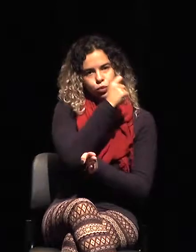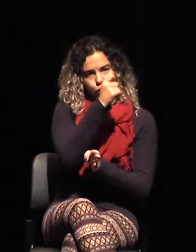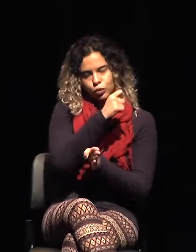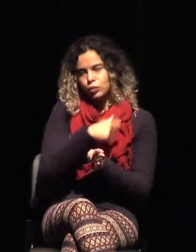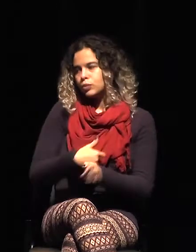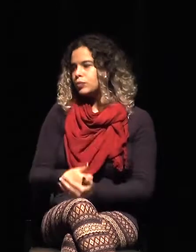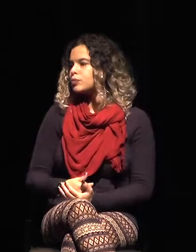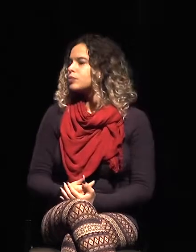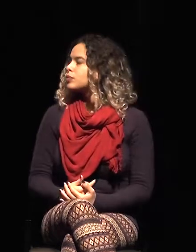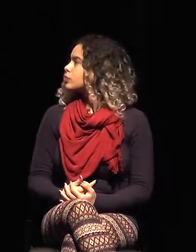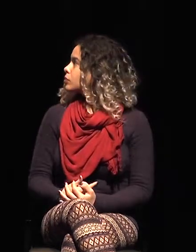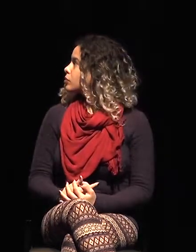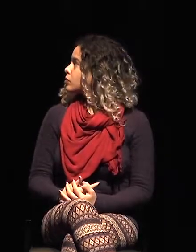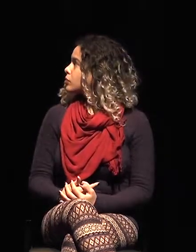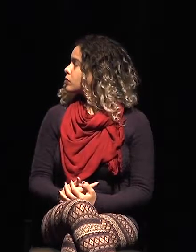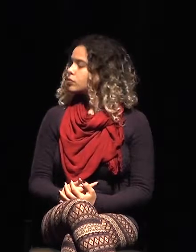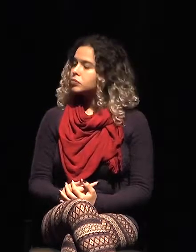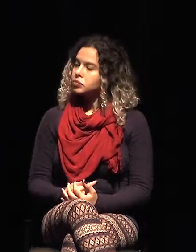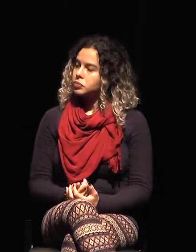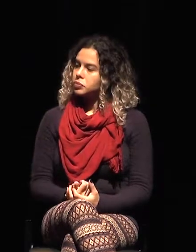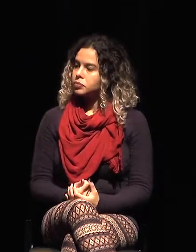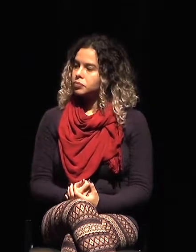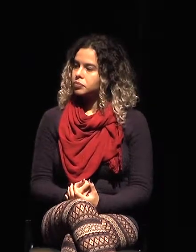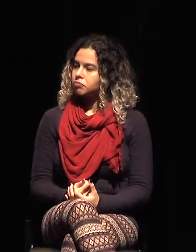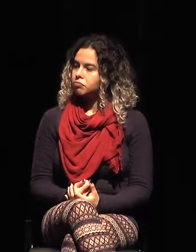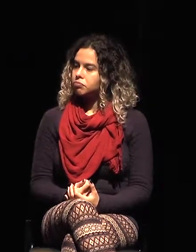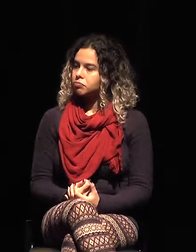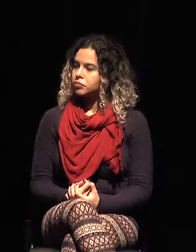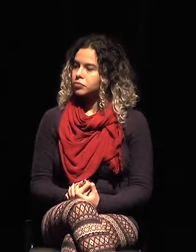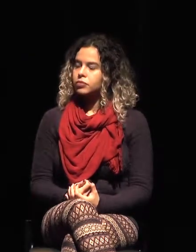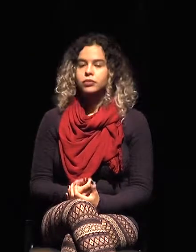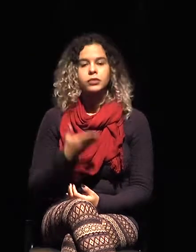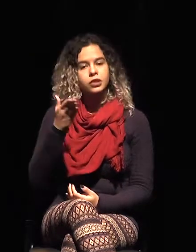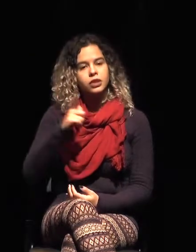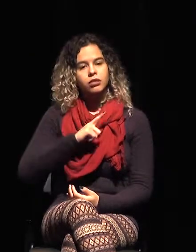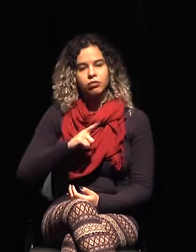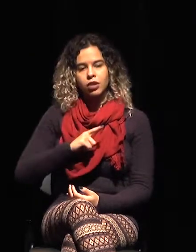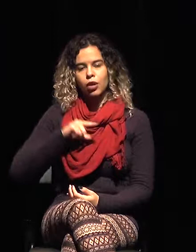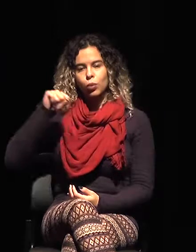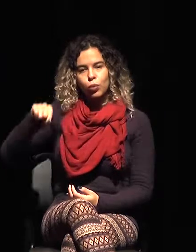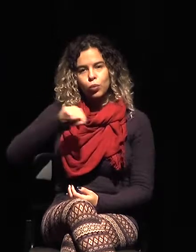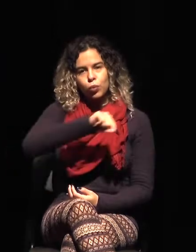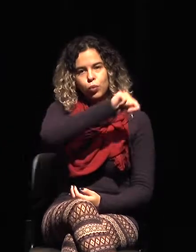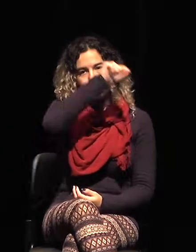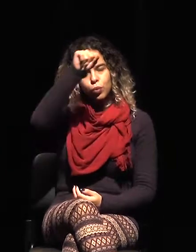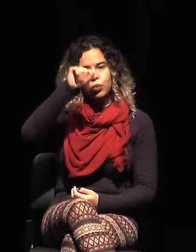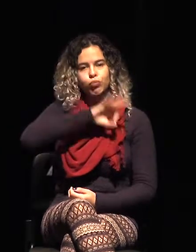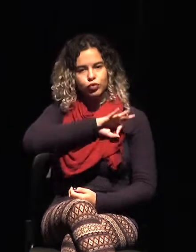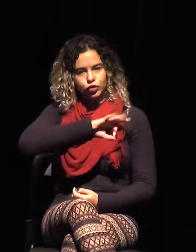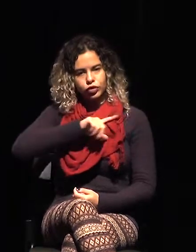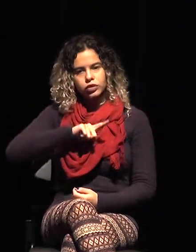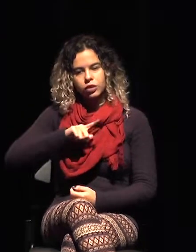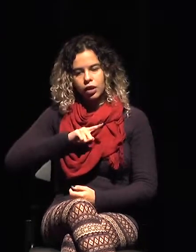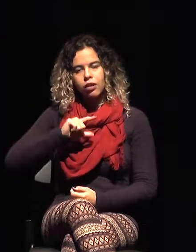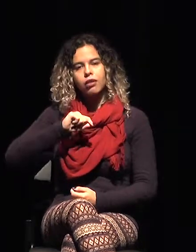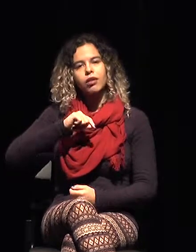Aquí las unidades de frontera en las que hay empleados de la Secretaría de Ingresos y actúan.